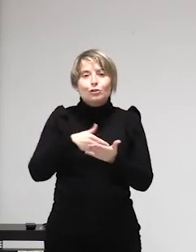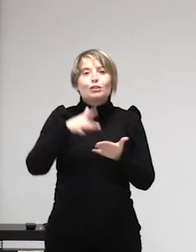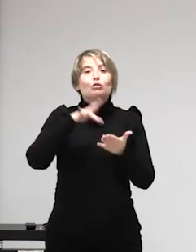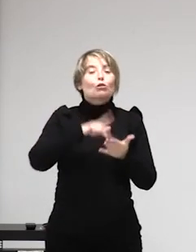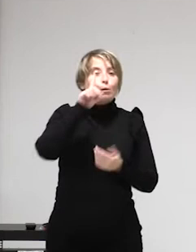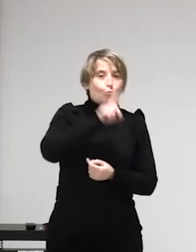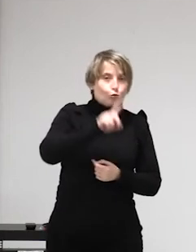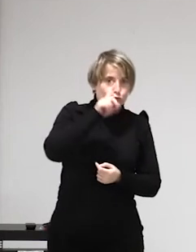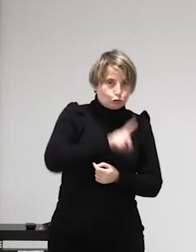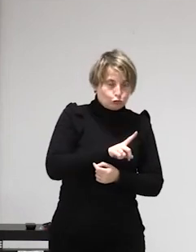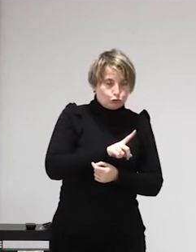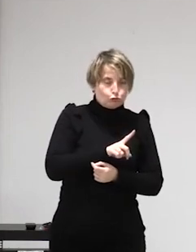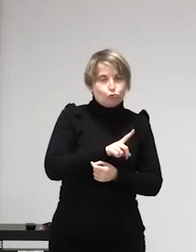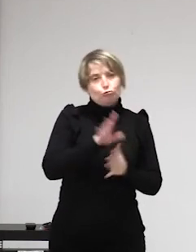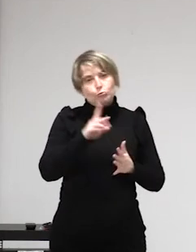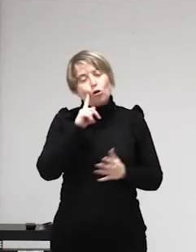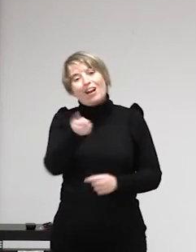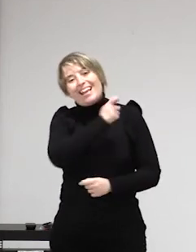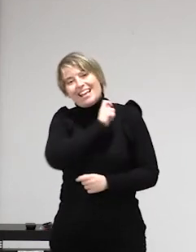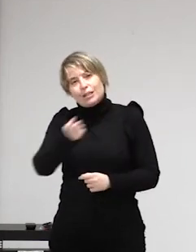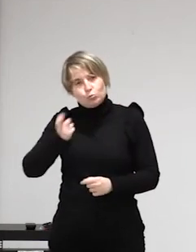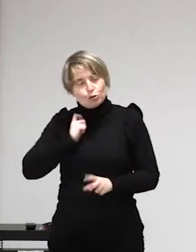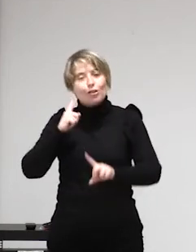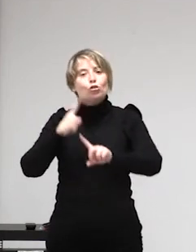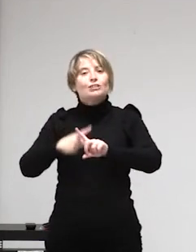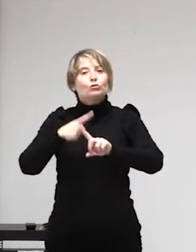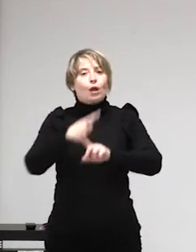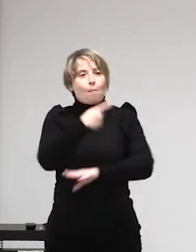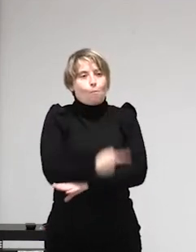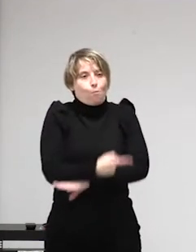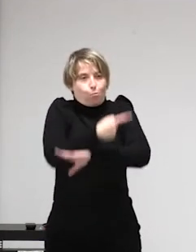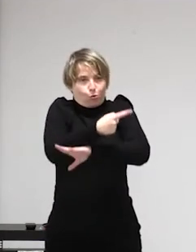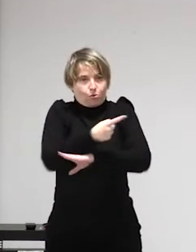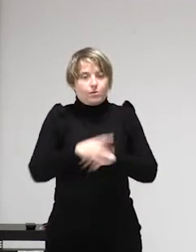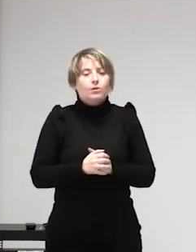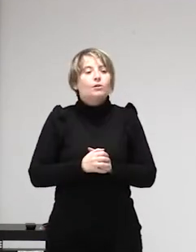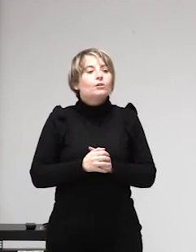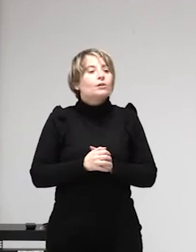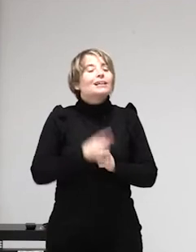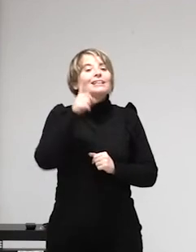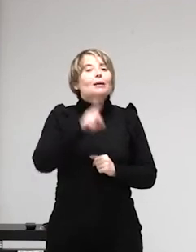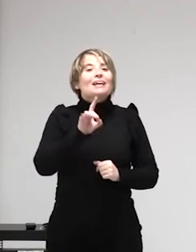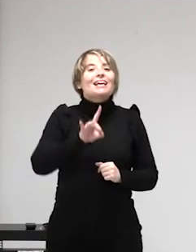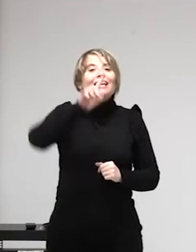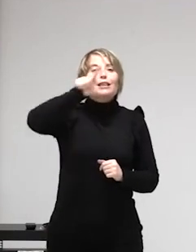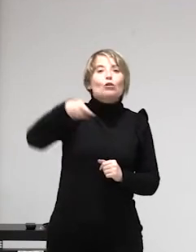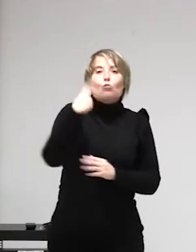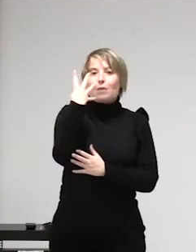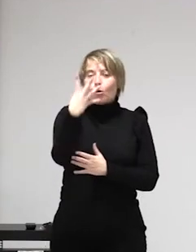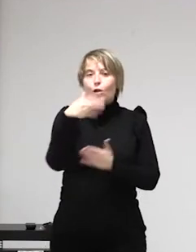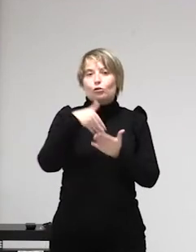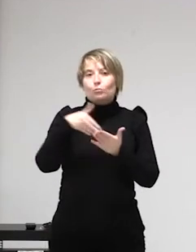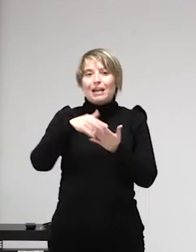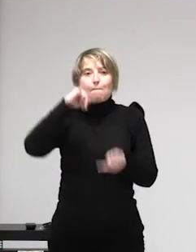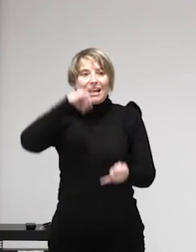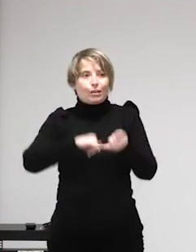un trabajo como prostituta pero no no es así sin prostitución no hay trata vale vamos